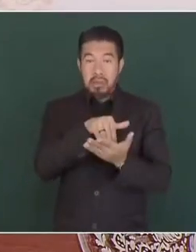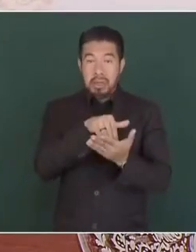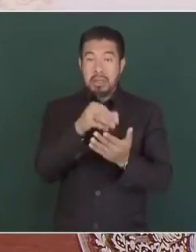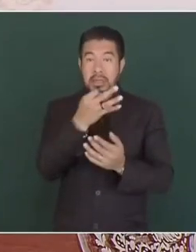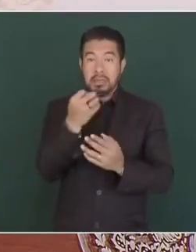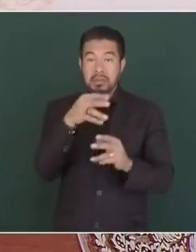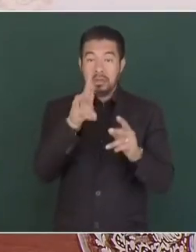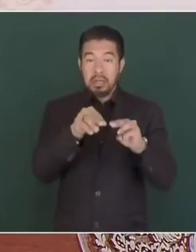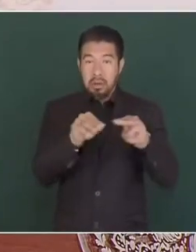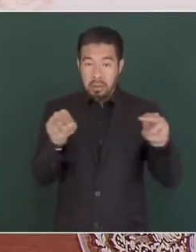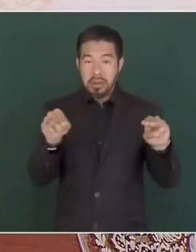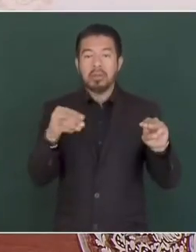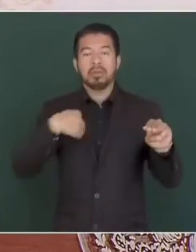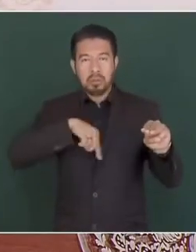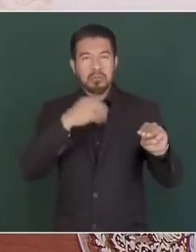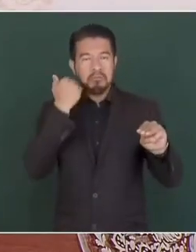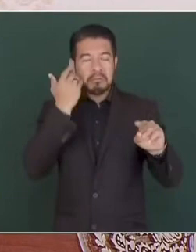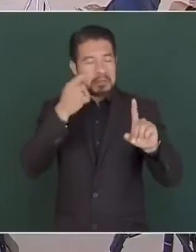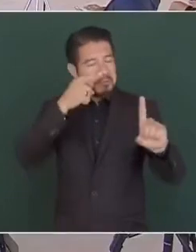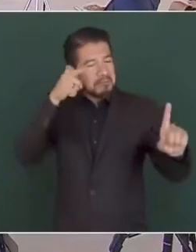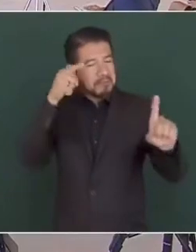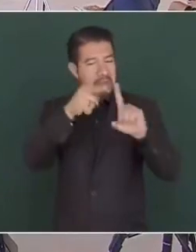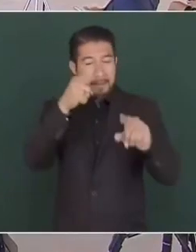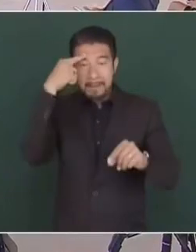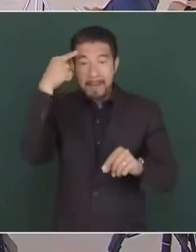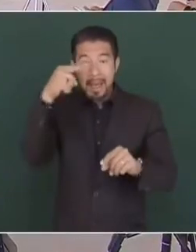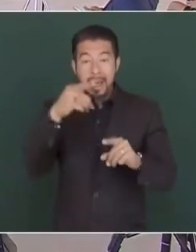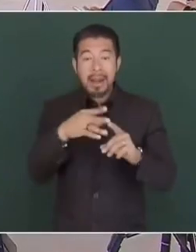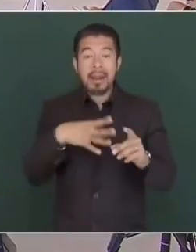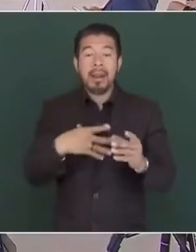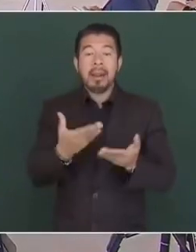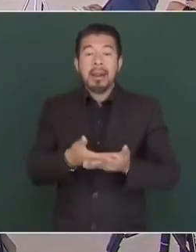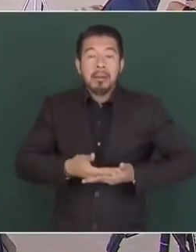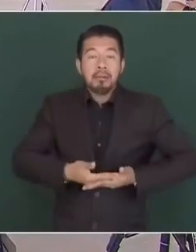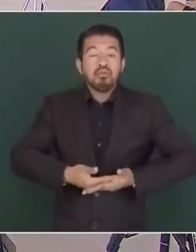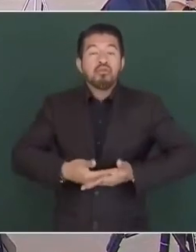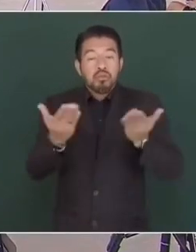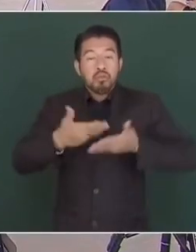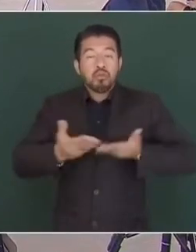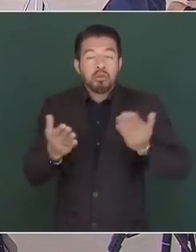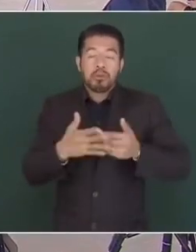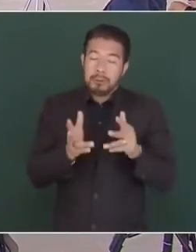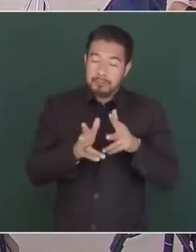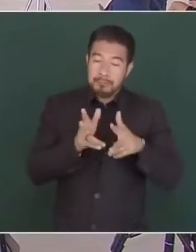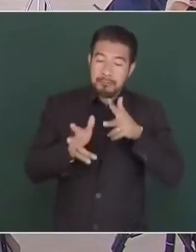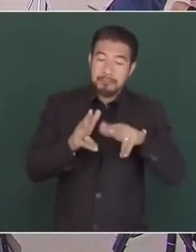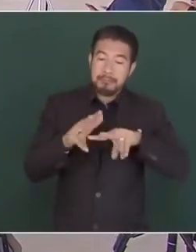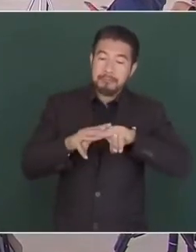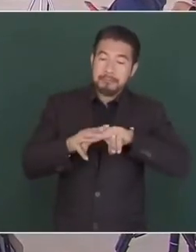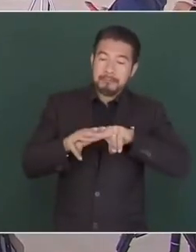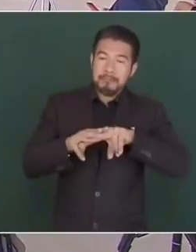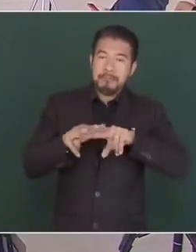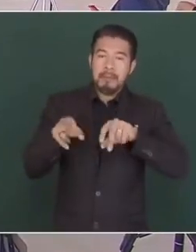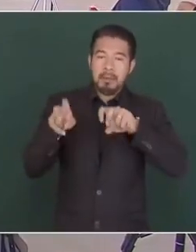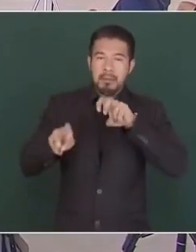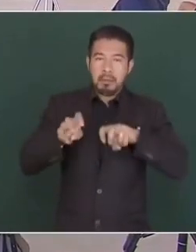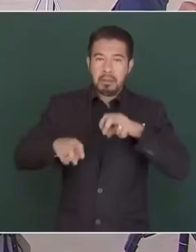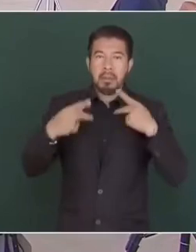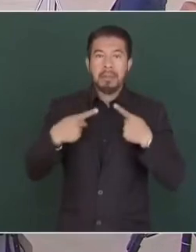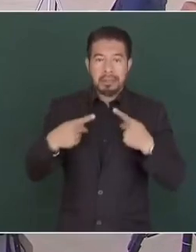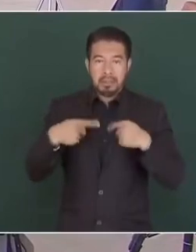que ya tenemos para utilizarlas también en servicios de pasajeros. Ahora, una explicación de por qué hacemos esto.